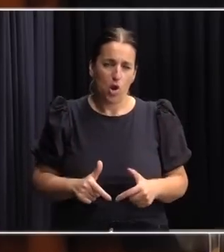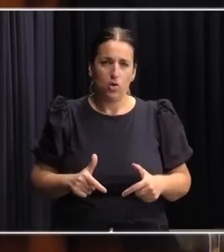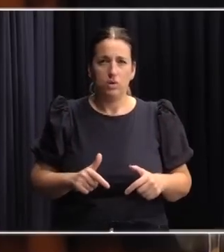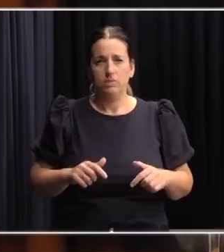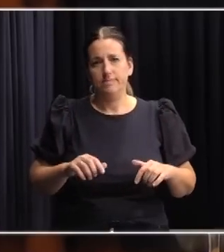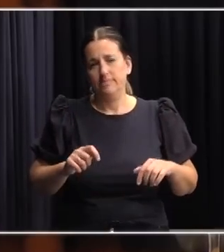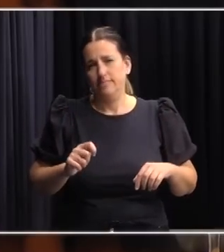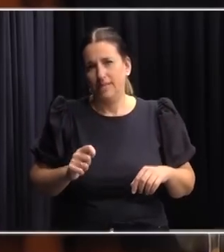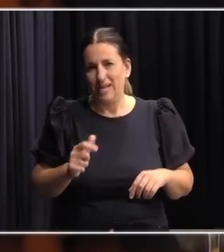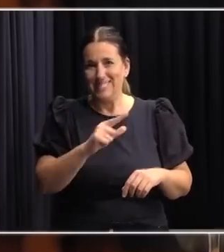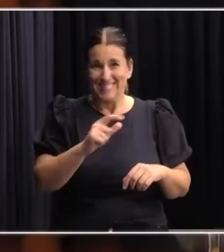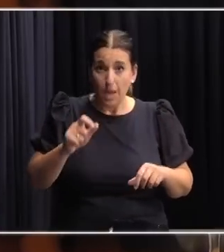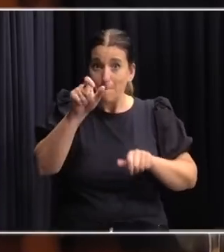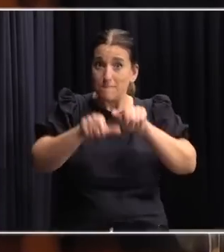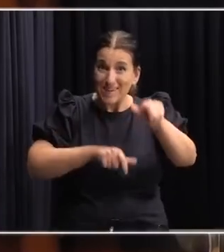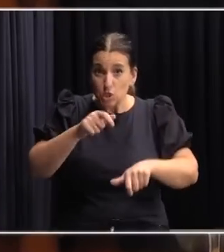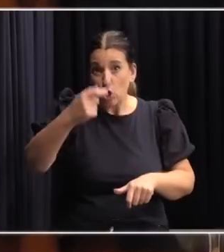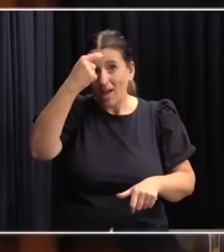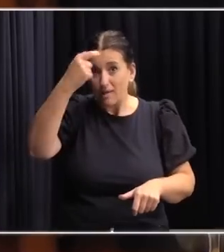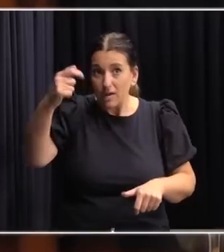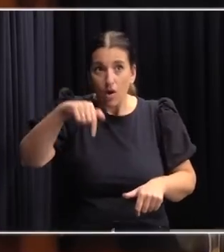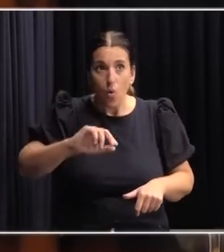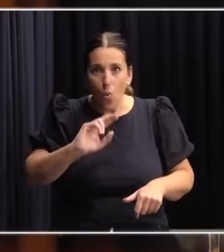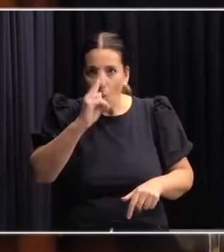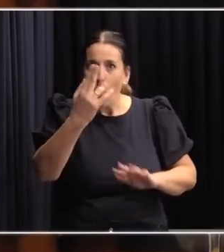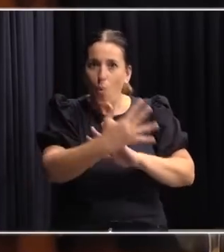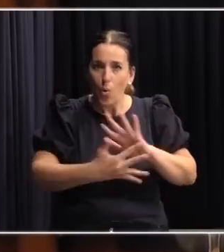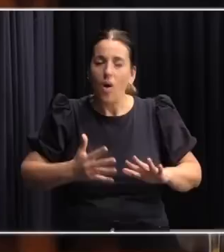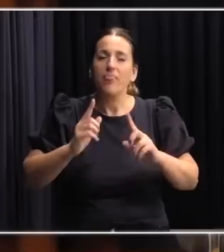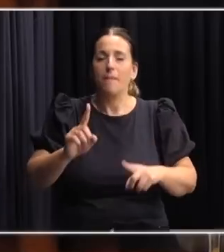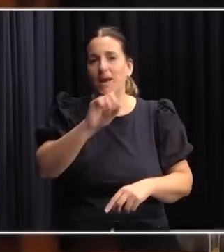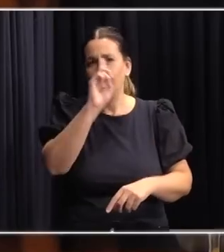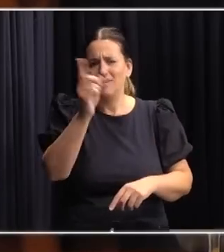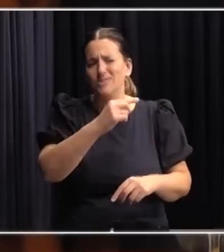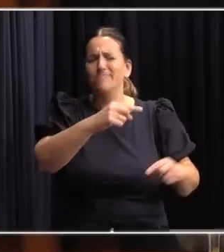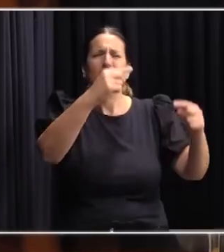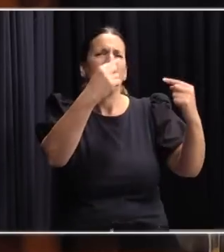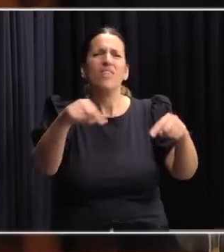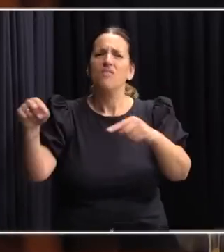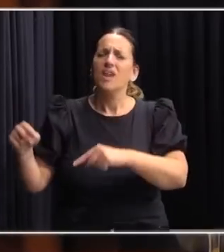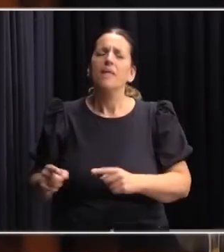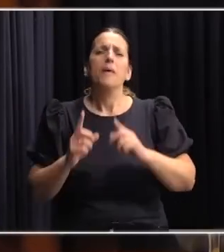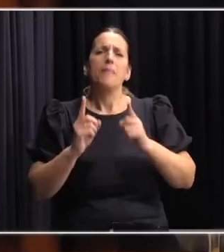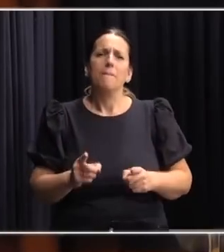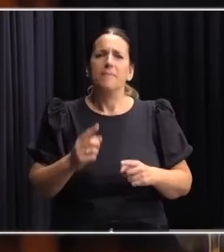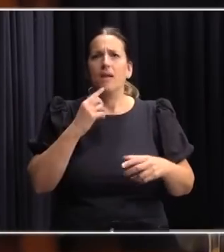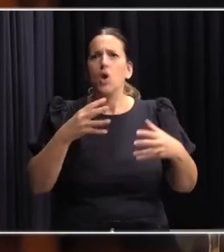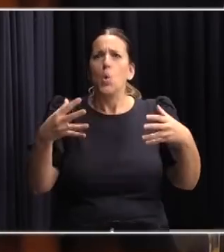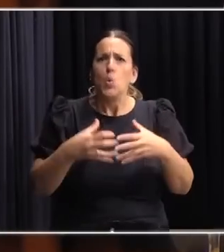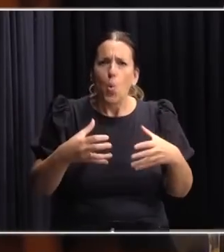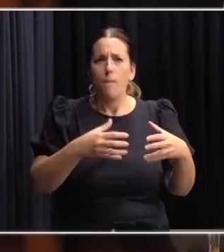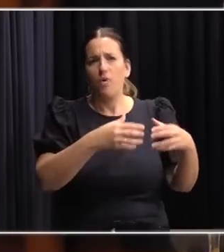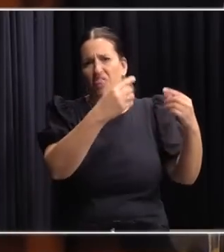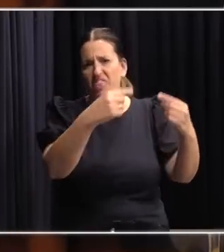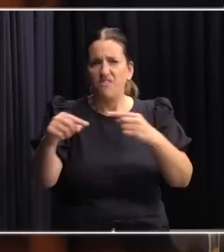una centena de expertos nacionales, internacionales, múltiples delegaciones de